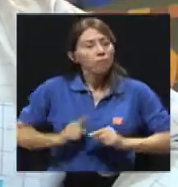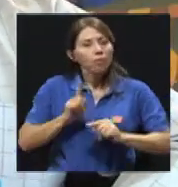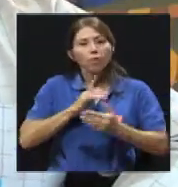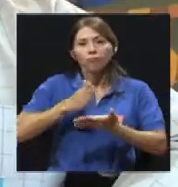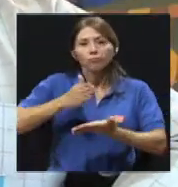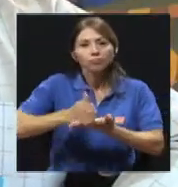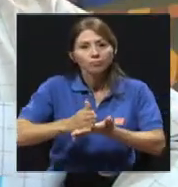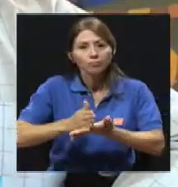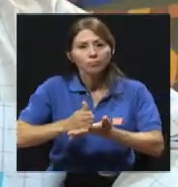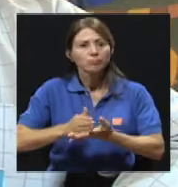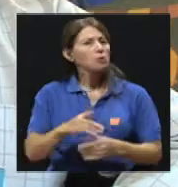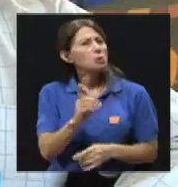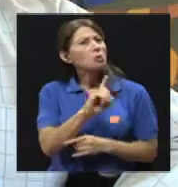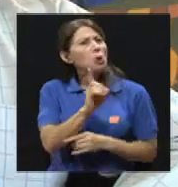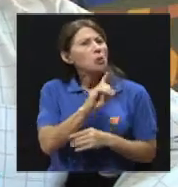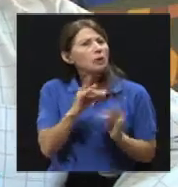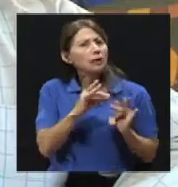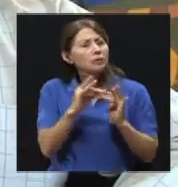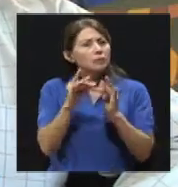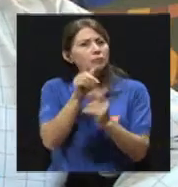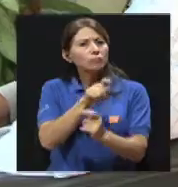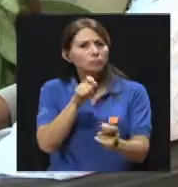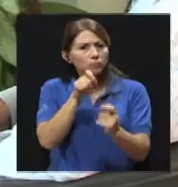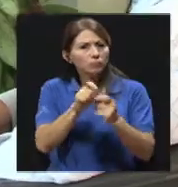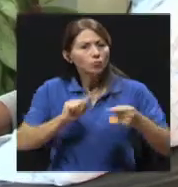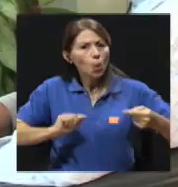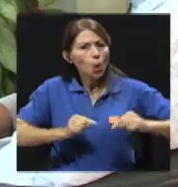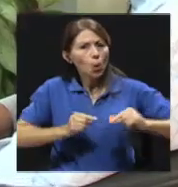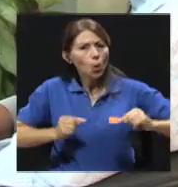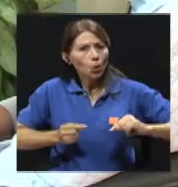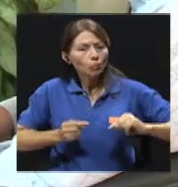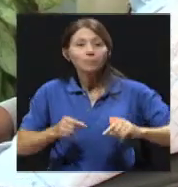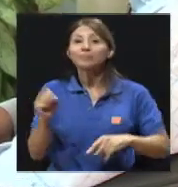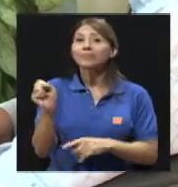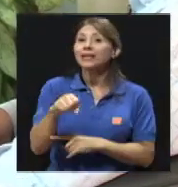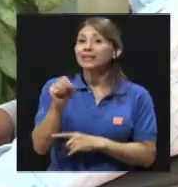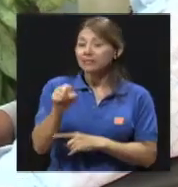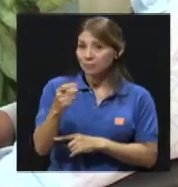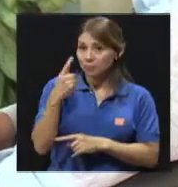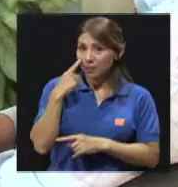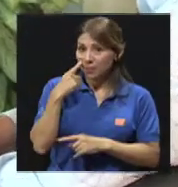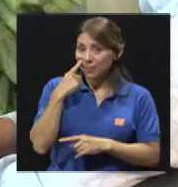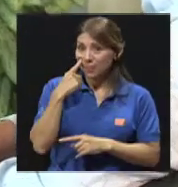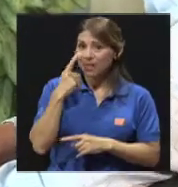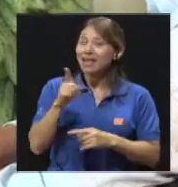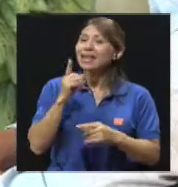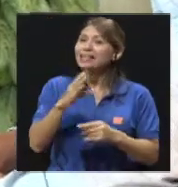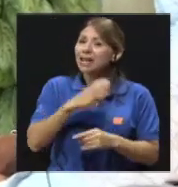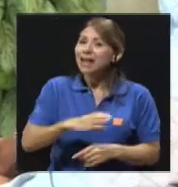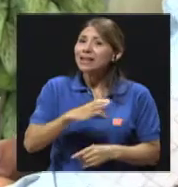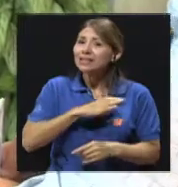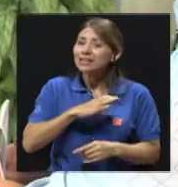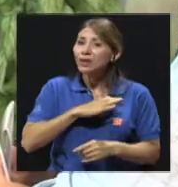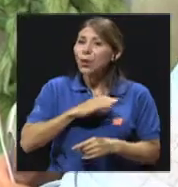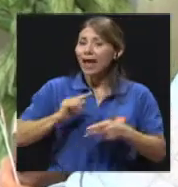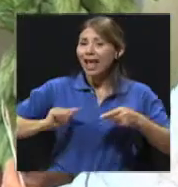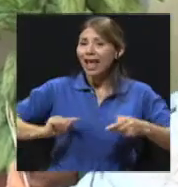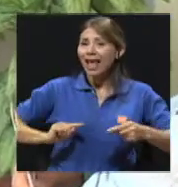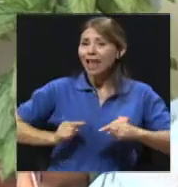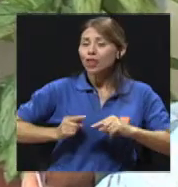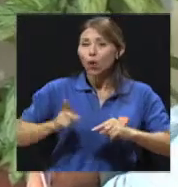en especial? Sí, es muy característico que el dolor no inicie en el lado derecho o inferior del abdomen,